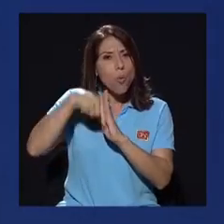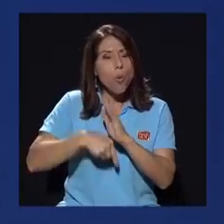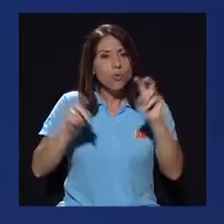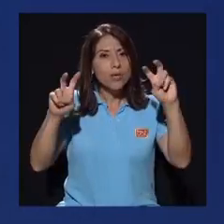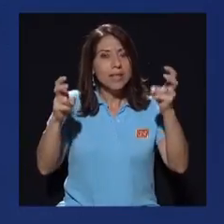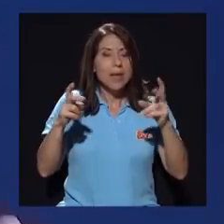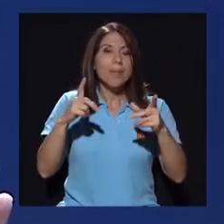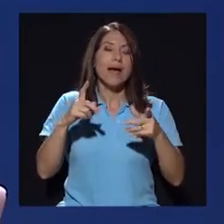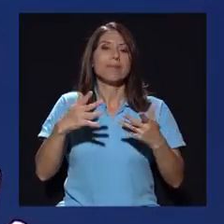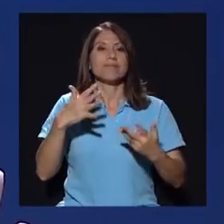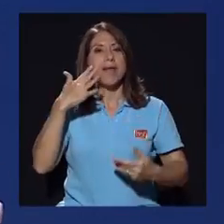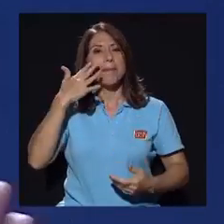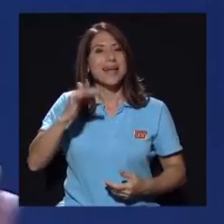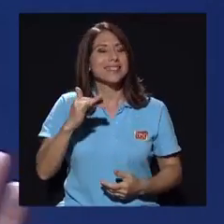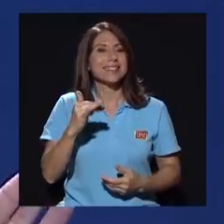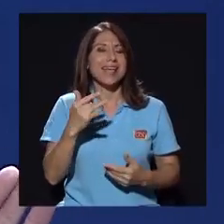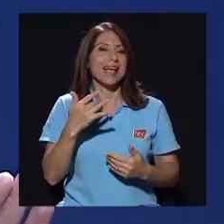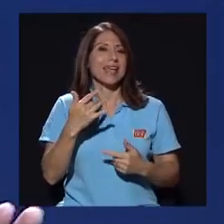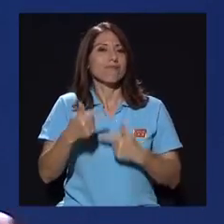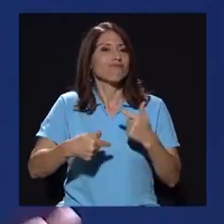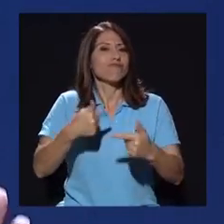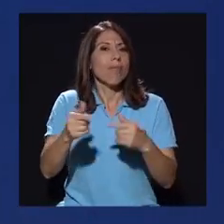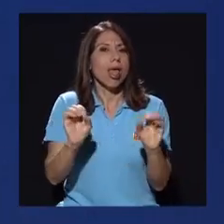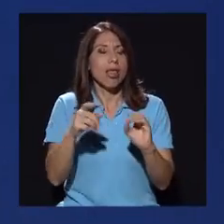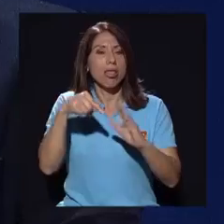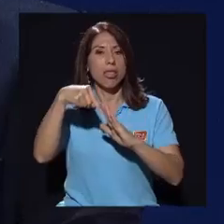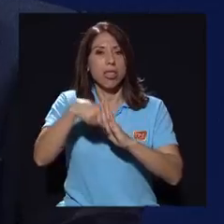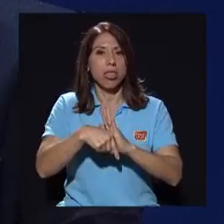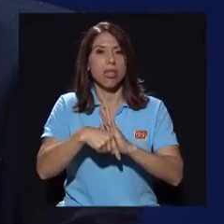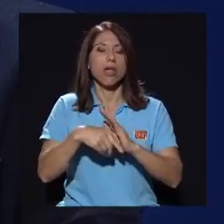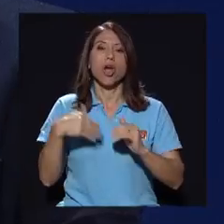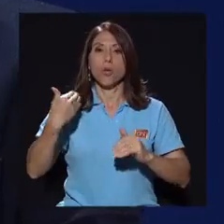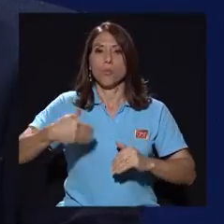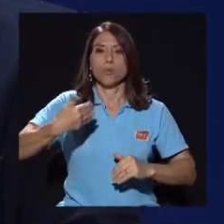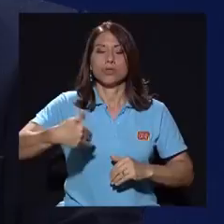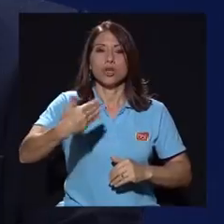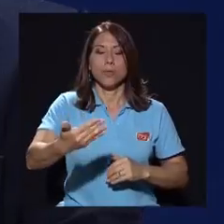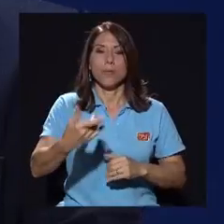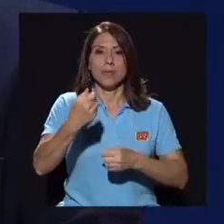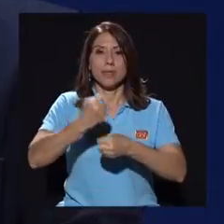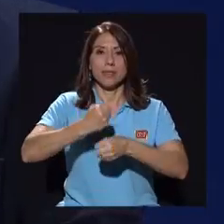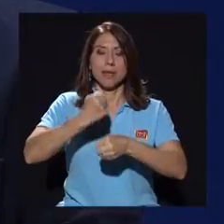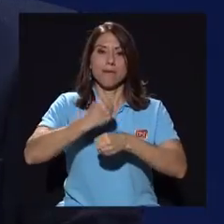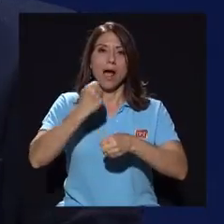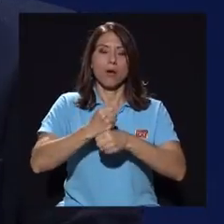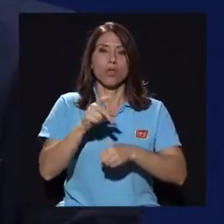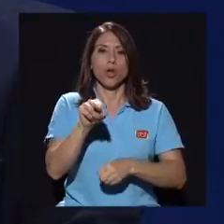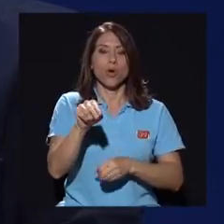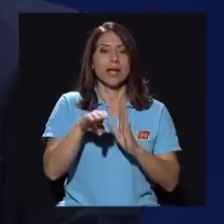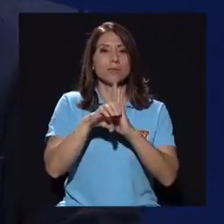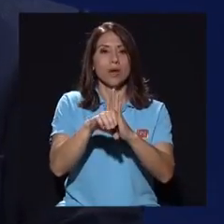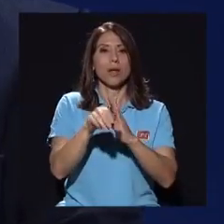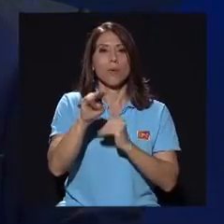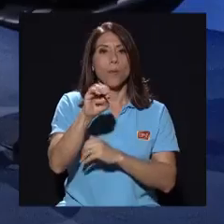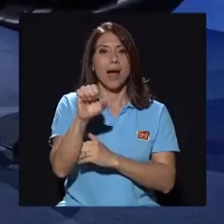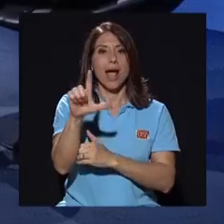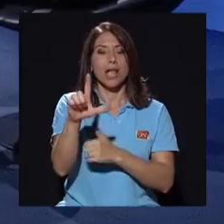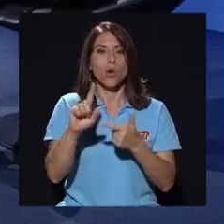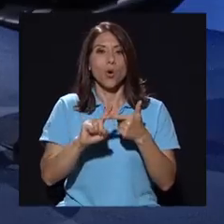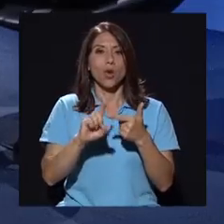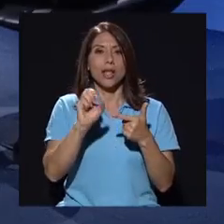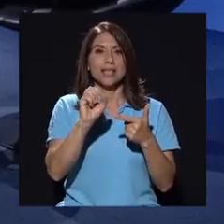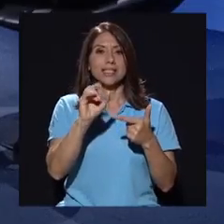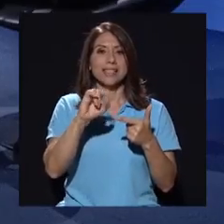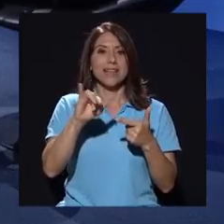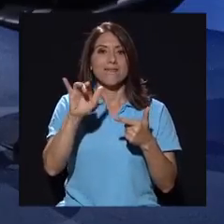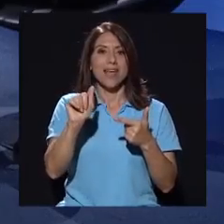trabajo muy hondo en el tema, pues parecía que no iba para más. Posteriormente, bueno, efectivamente el trabajo de colegas como Michael,